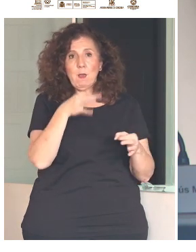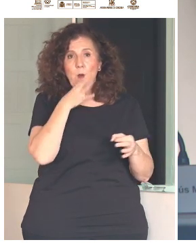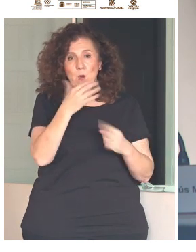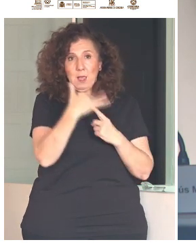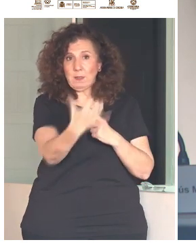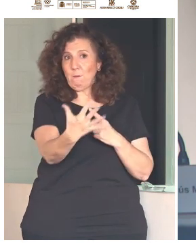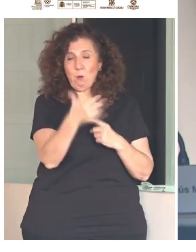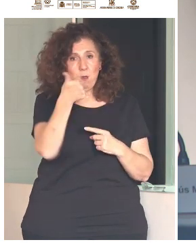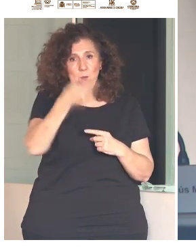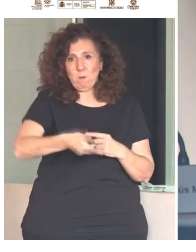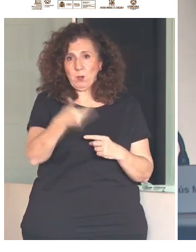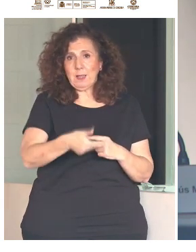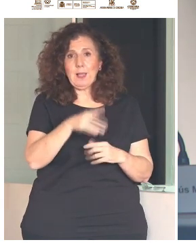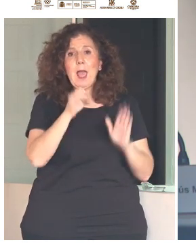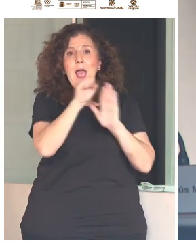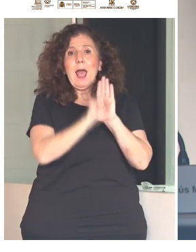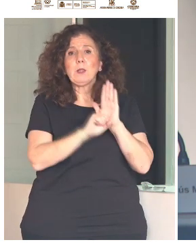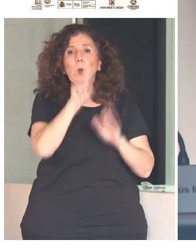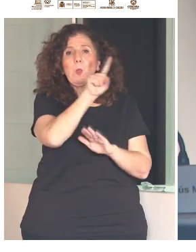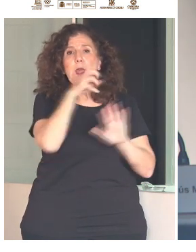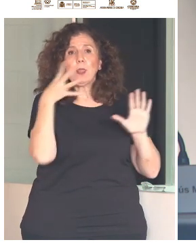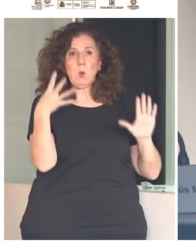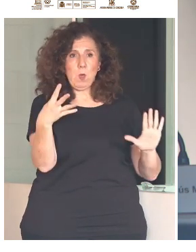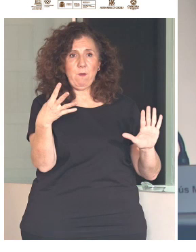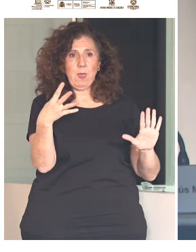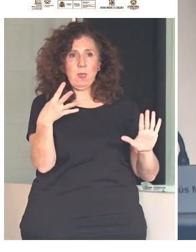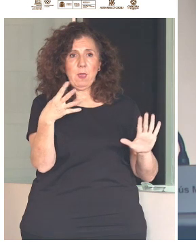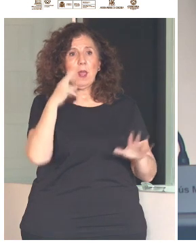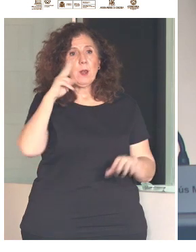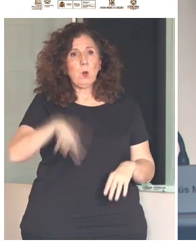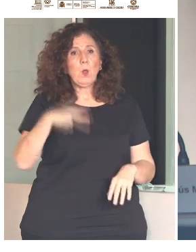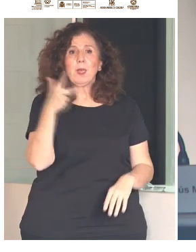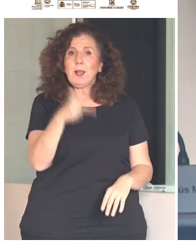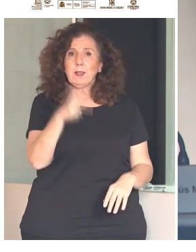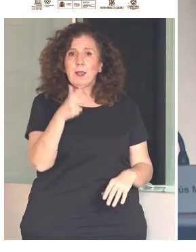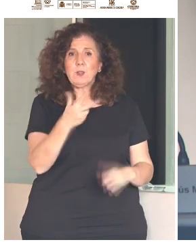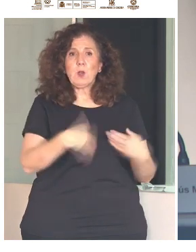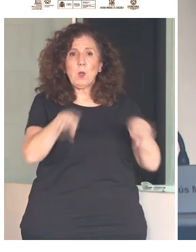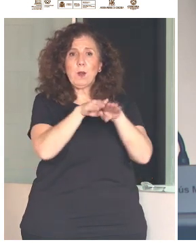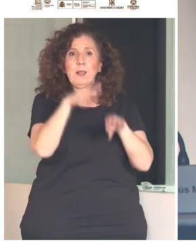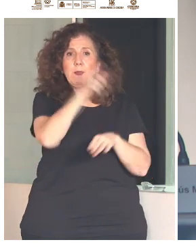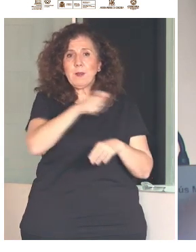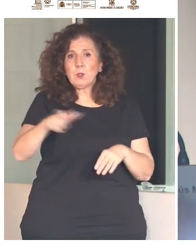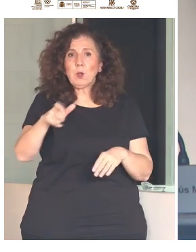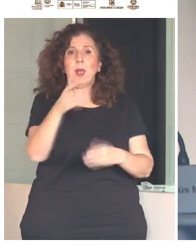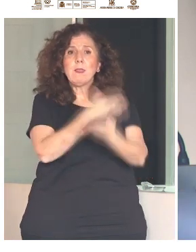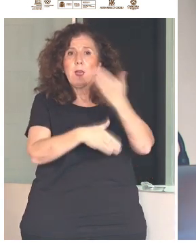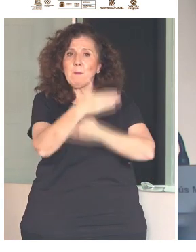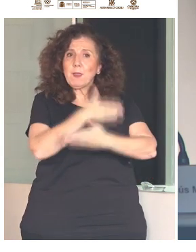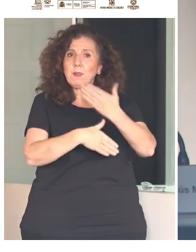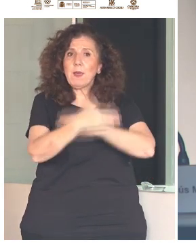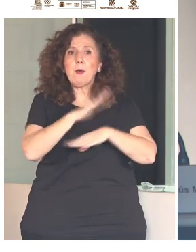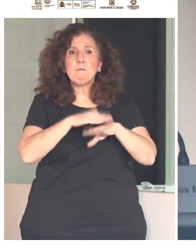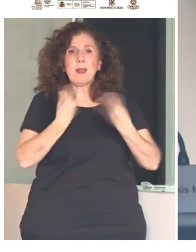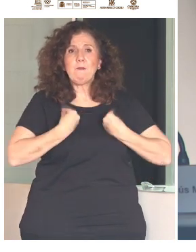artículo 19, que reconoce el derecho, en igualdad de condiciones que los demás, a todas las personas con discapacidad a vivir